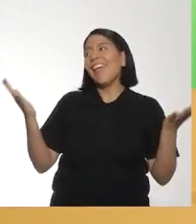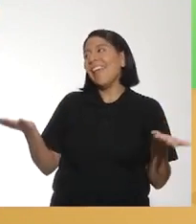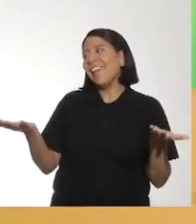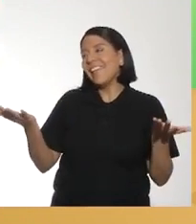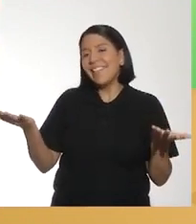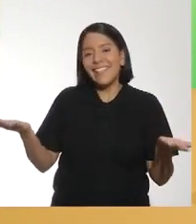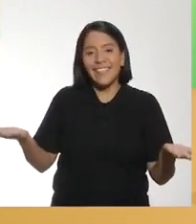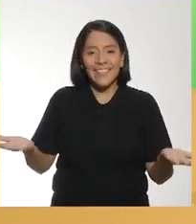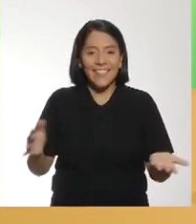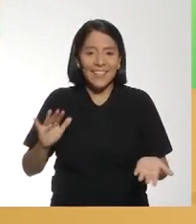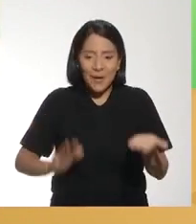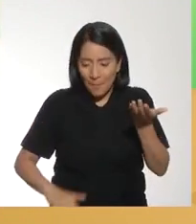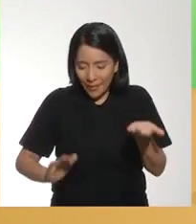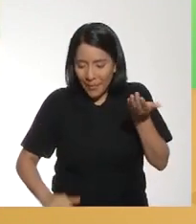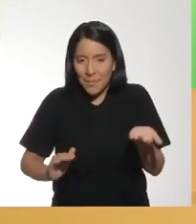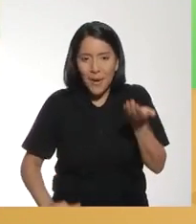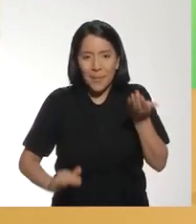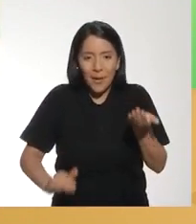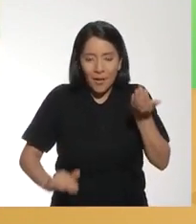¡Ey!